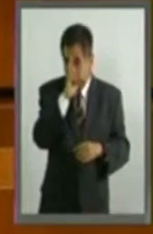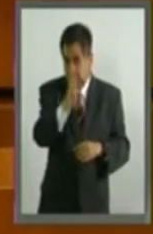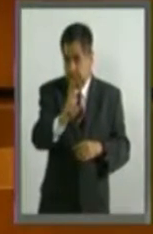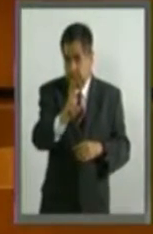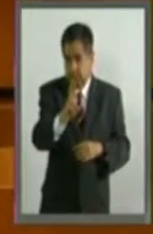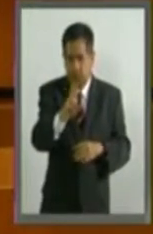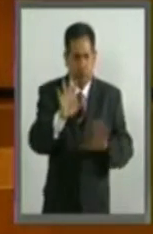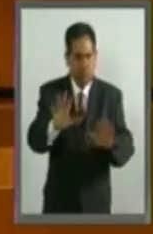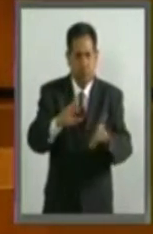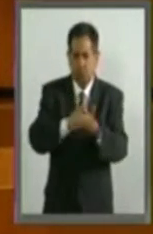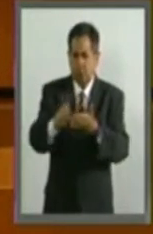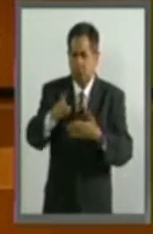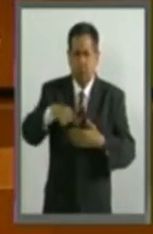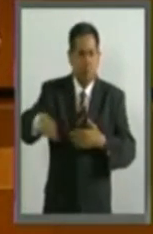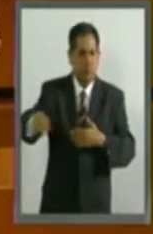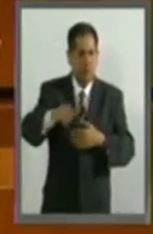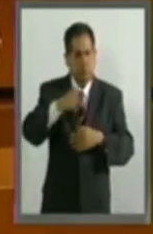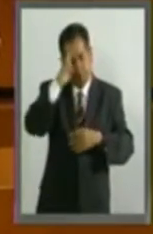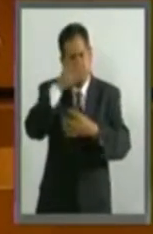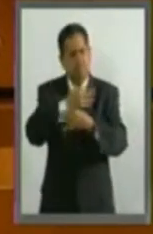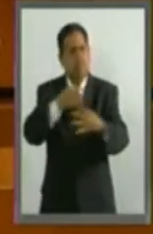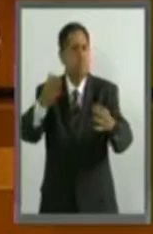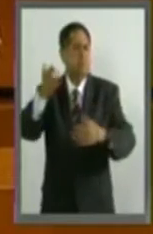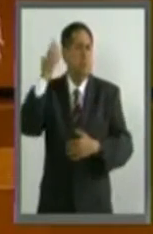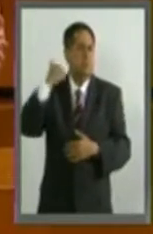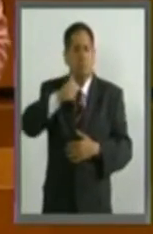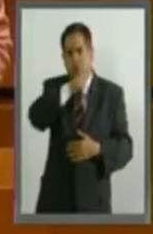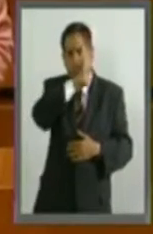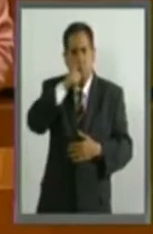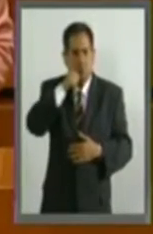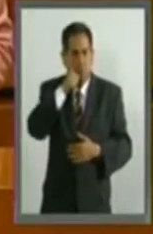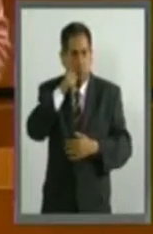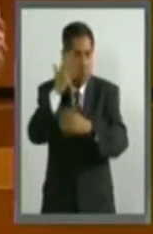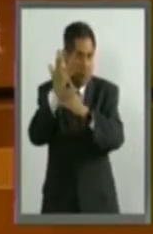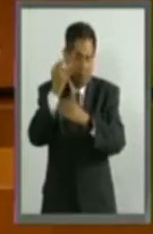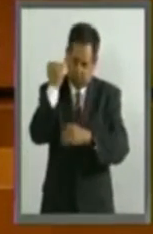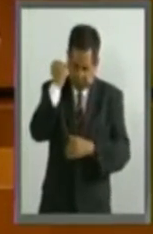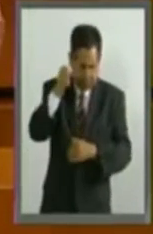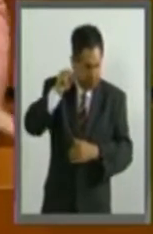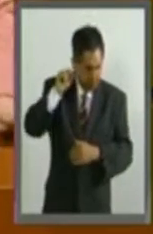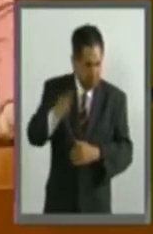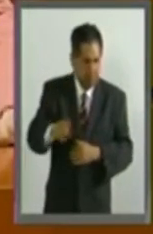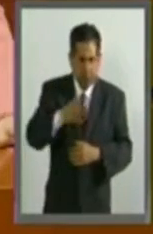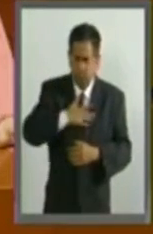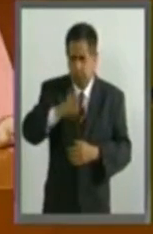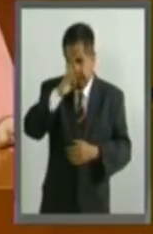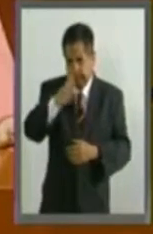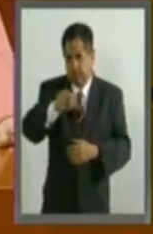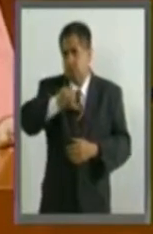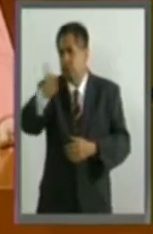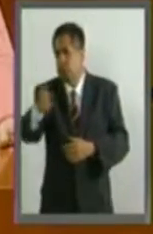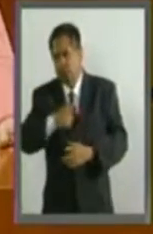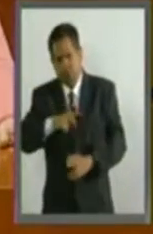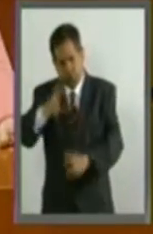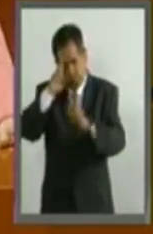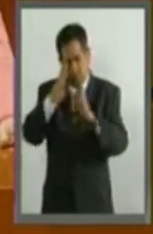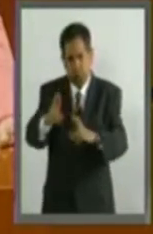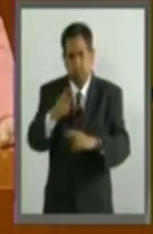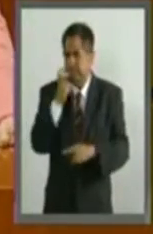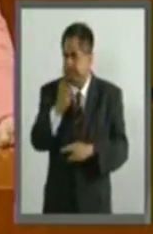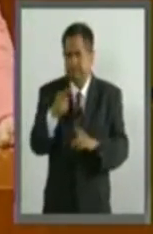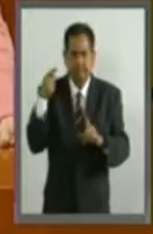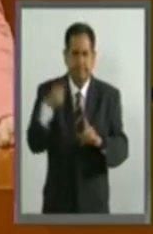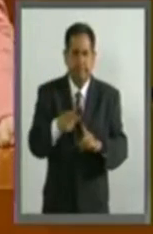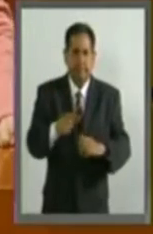ajeno que proclamó Benito Juárez será nuestra premisa en esta etapa de la relación.